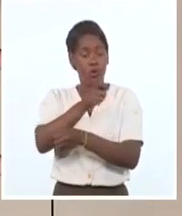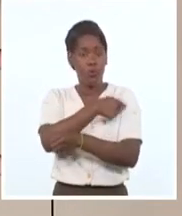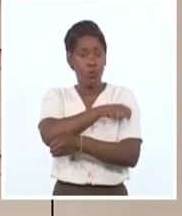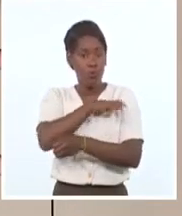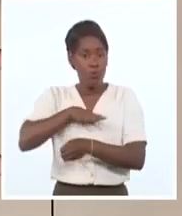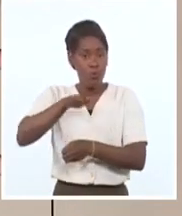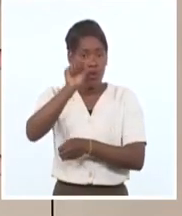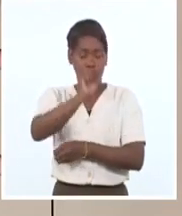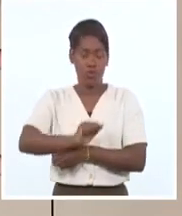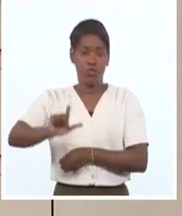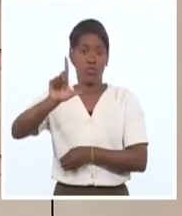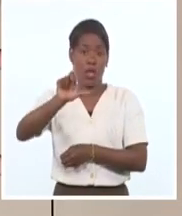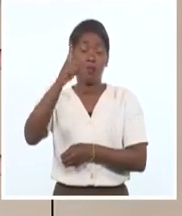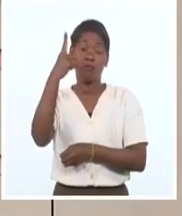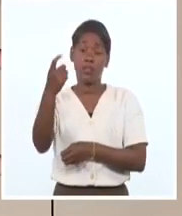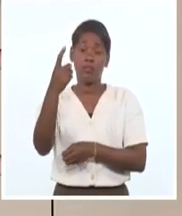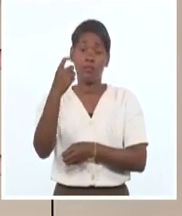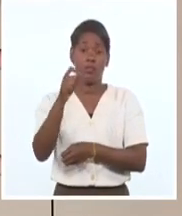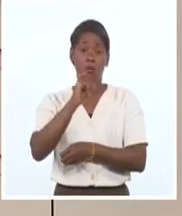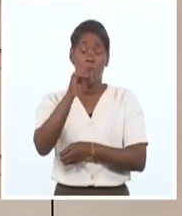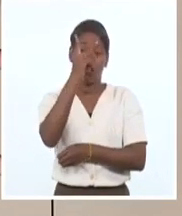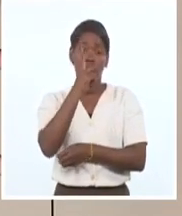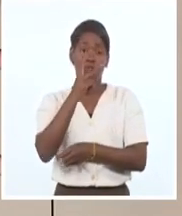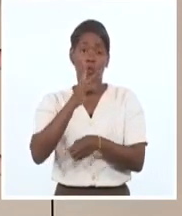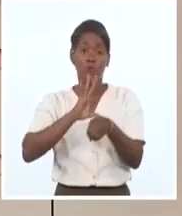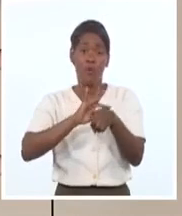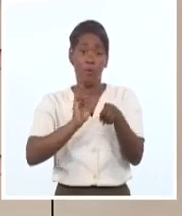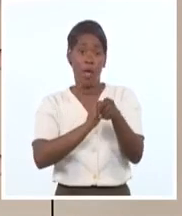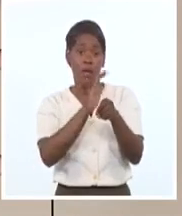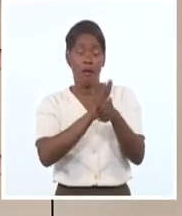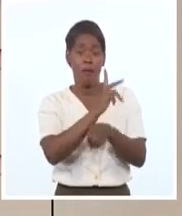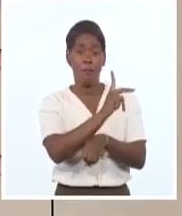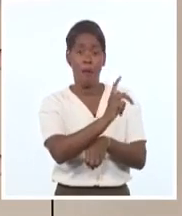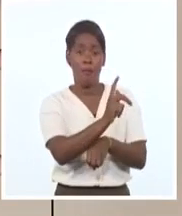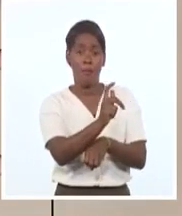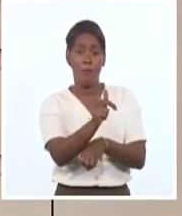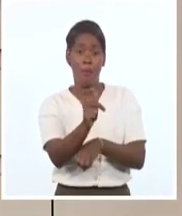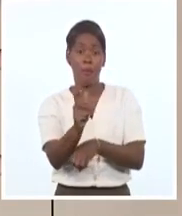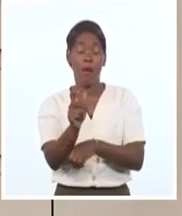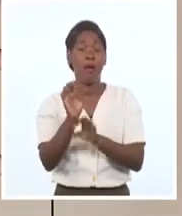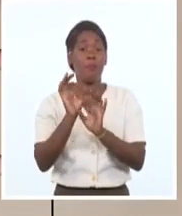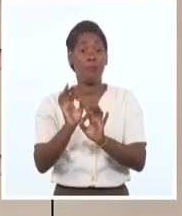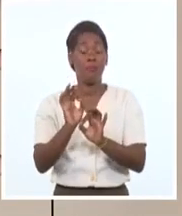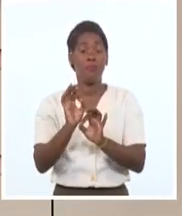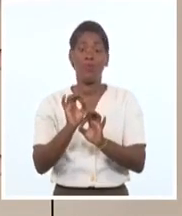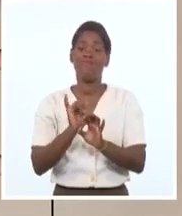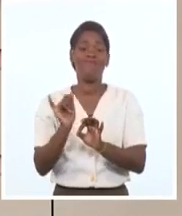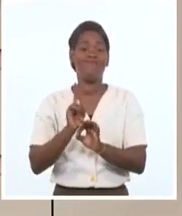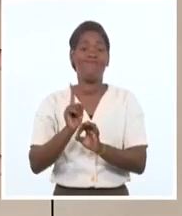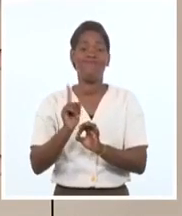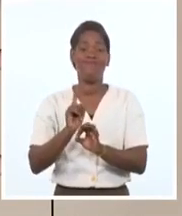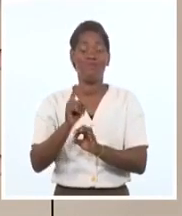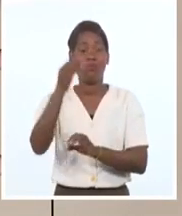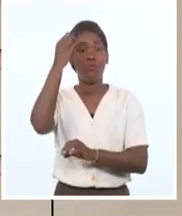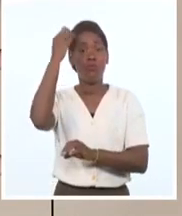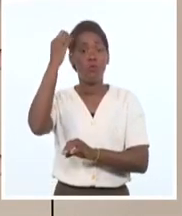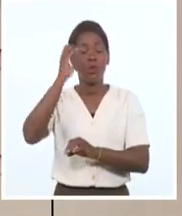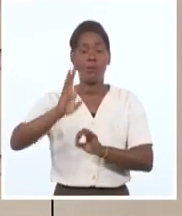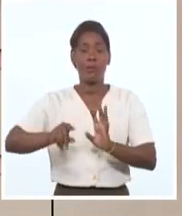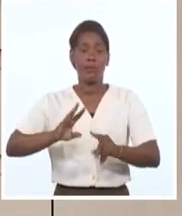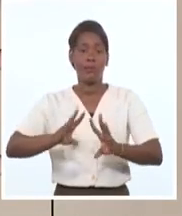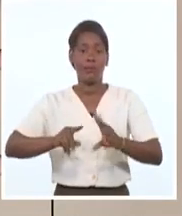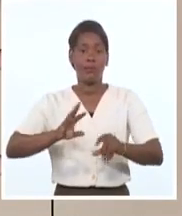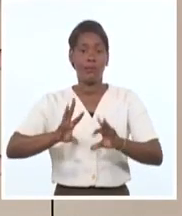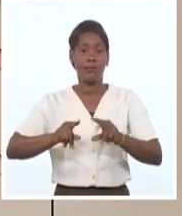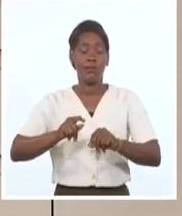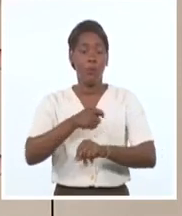para comprar todas las dosis de vacunas contra la COVID-19 y los insumos necesarios para completar el esquema de vacunación de